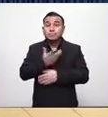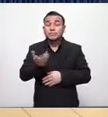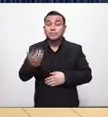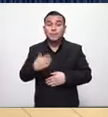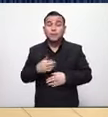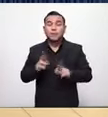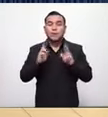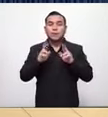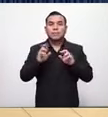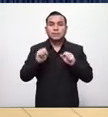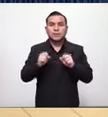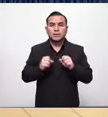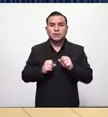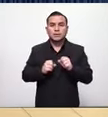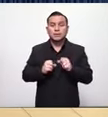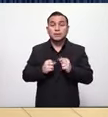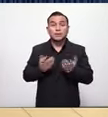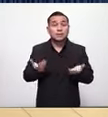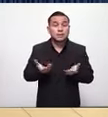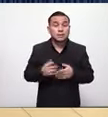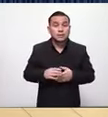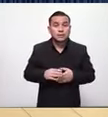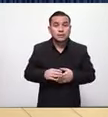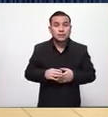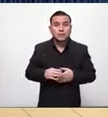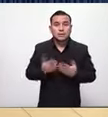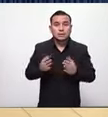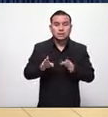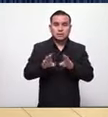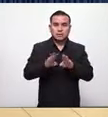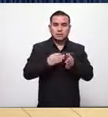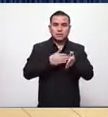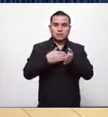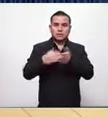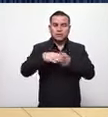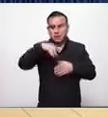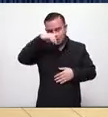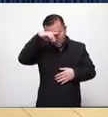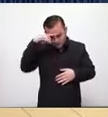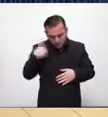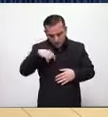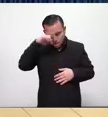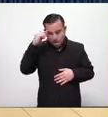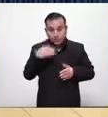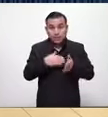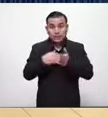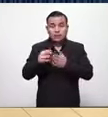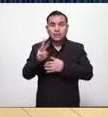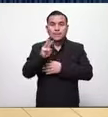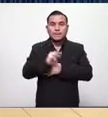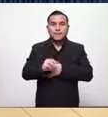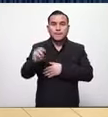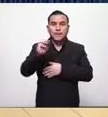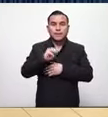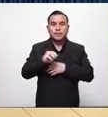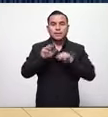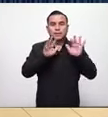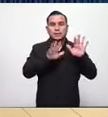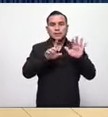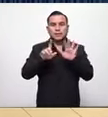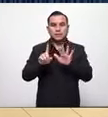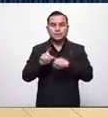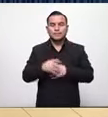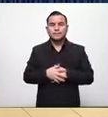sale bien nosotros pudiésemos estar ya en esa reapertura ordenada gradual inteligente a partir del día martes